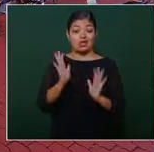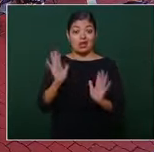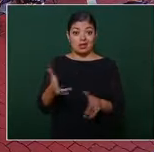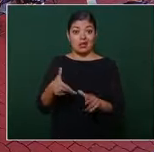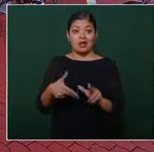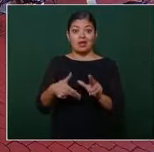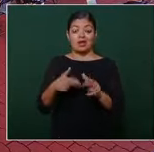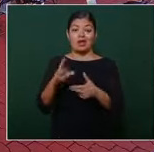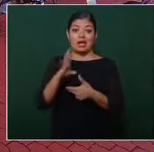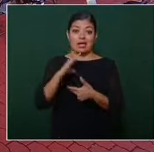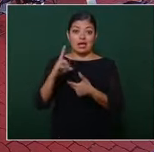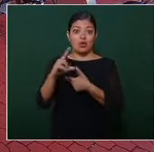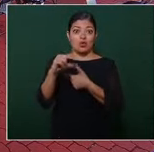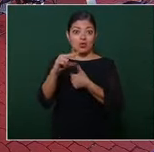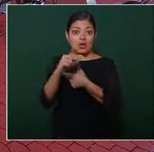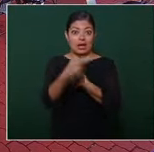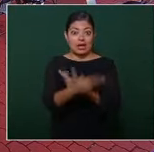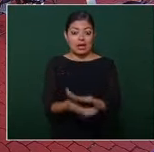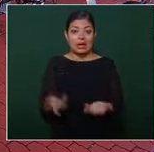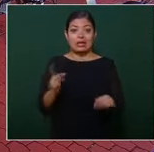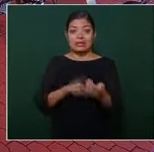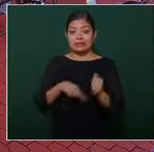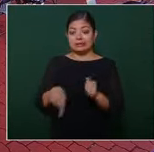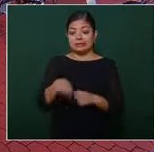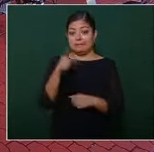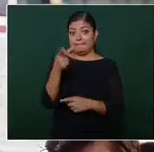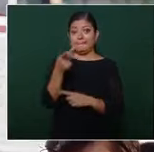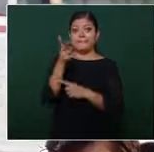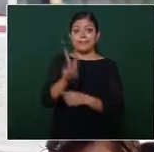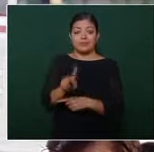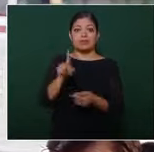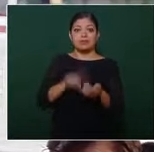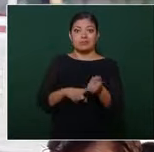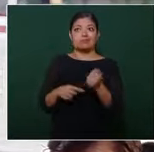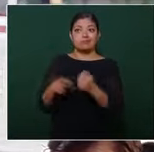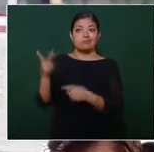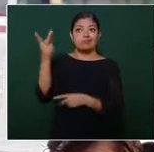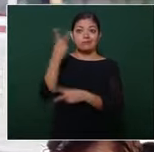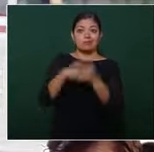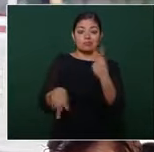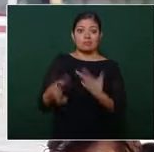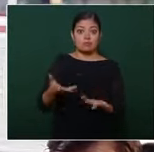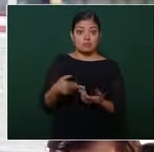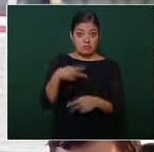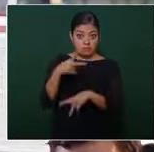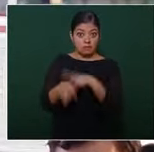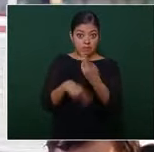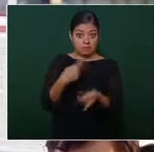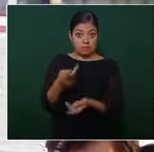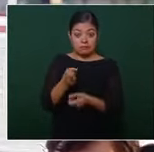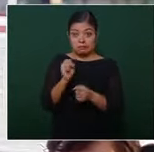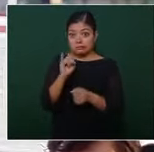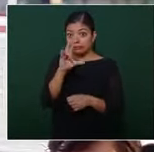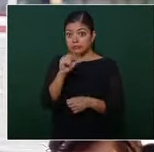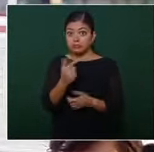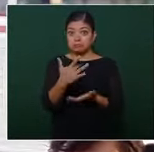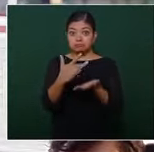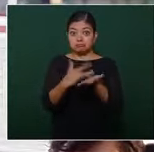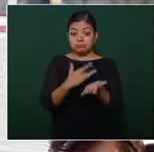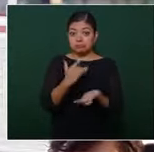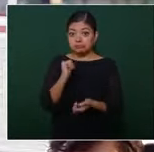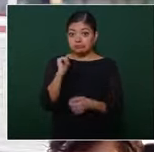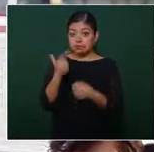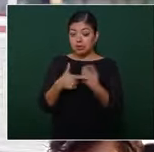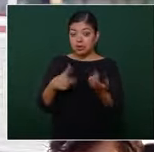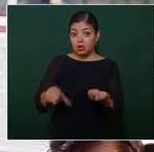ciclones tropicales y Puerto Vallarta está en la zona por donde pueden pasar estos meteoros vamos a contar con el apoyo del gobierno federal en caso